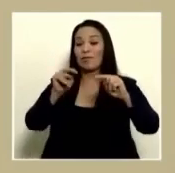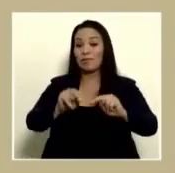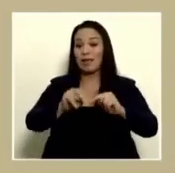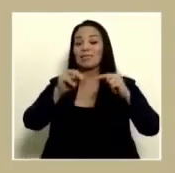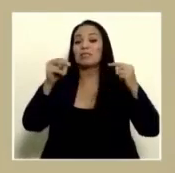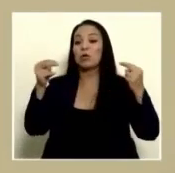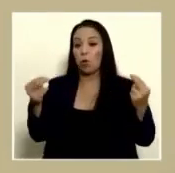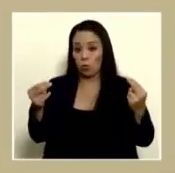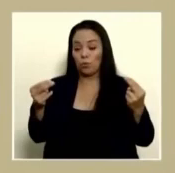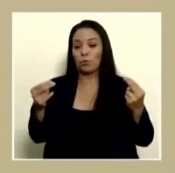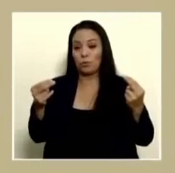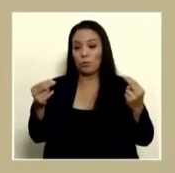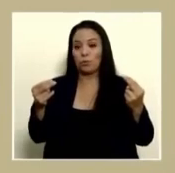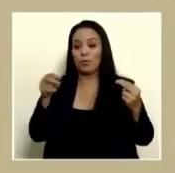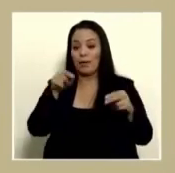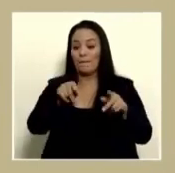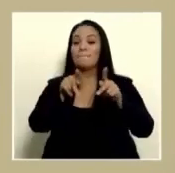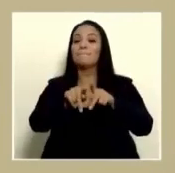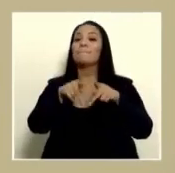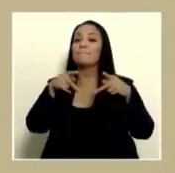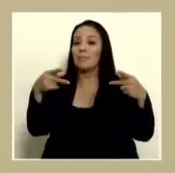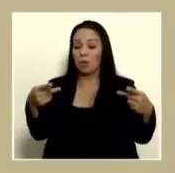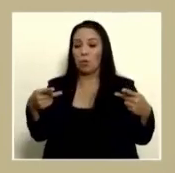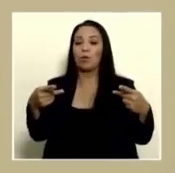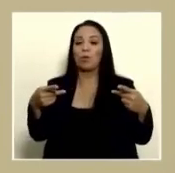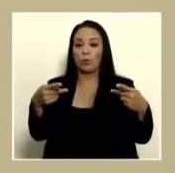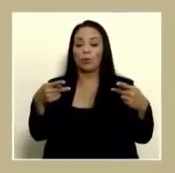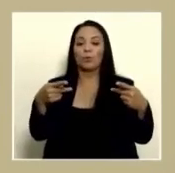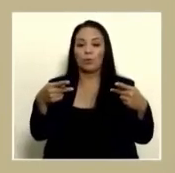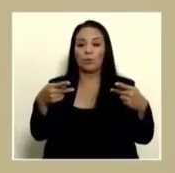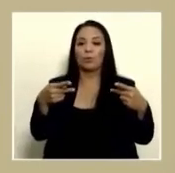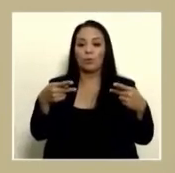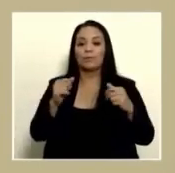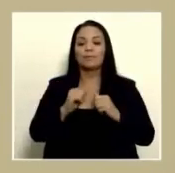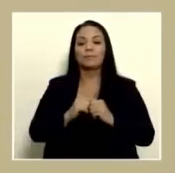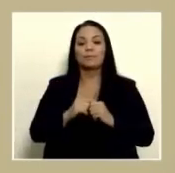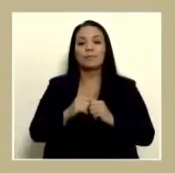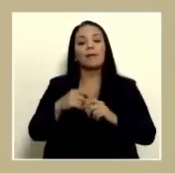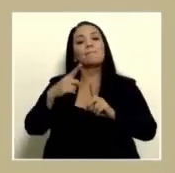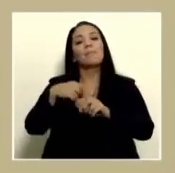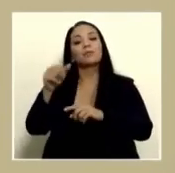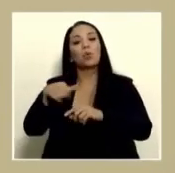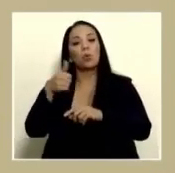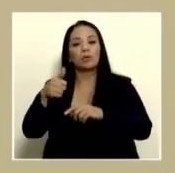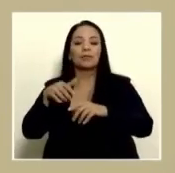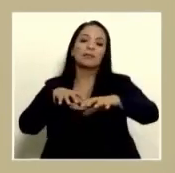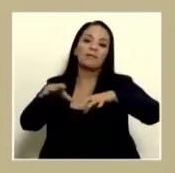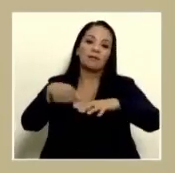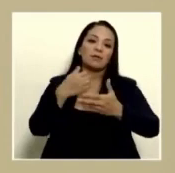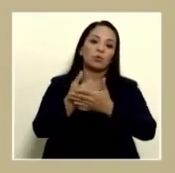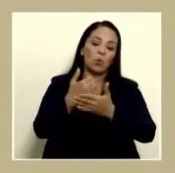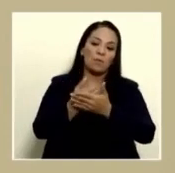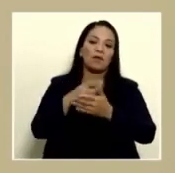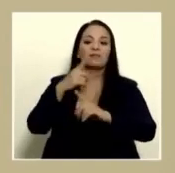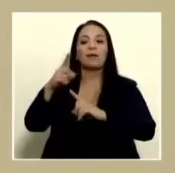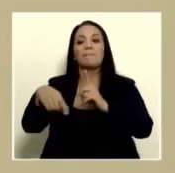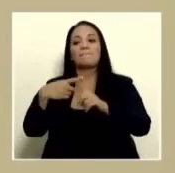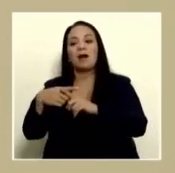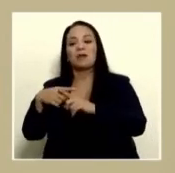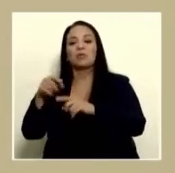que es el periódico, más las otras actividades económicas, más quienes lo apoyan